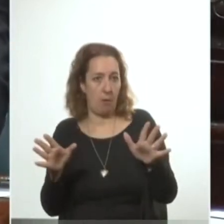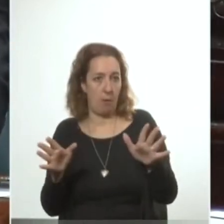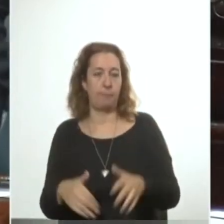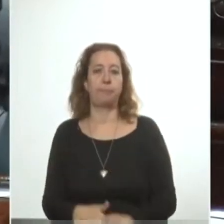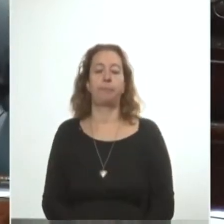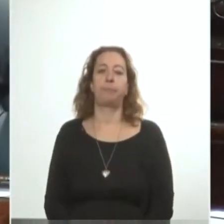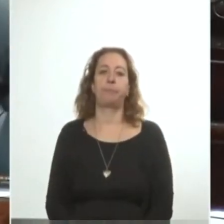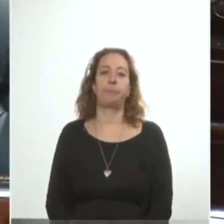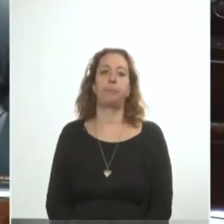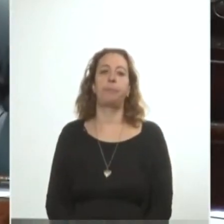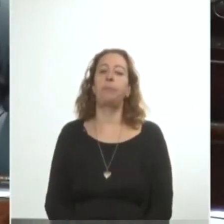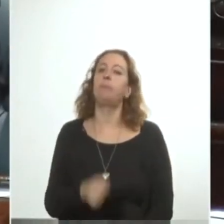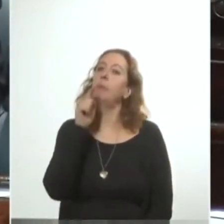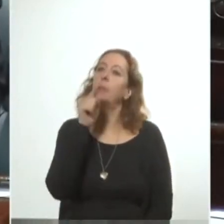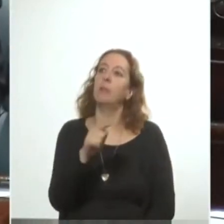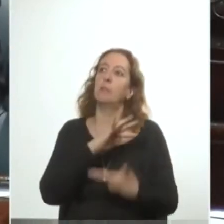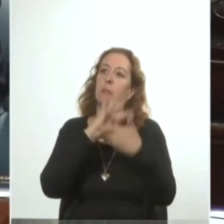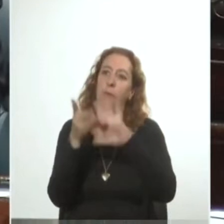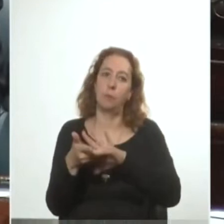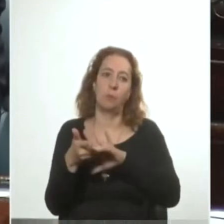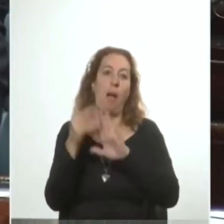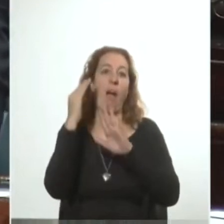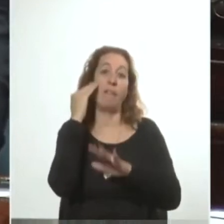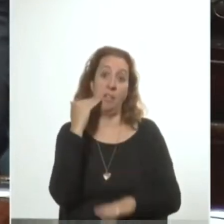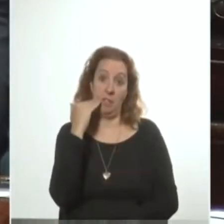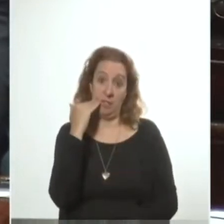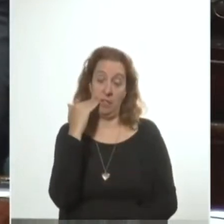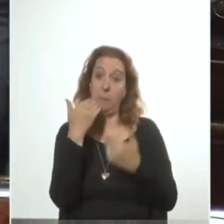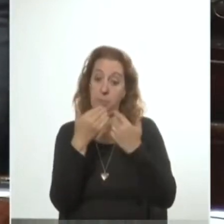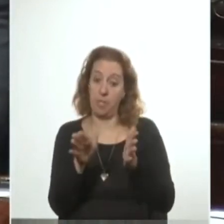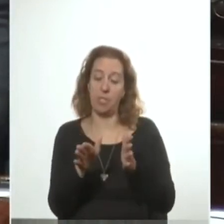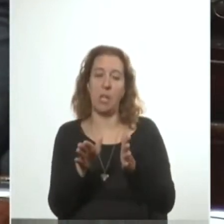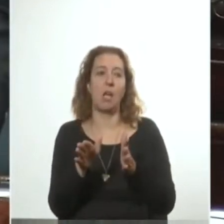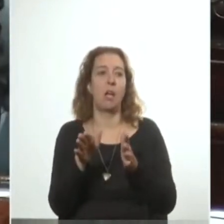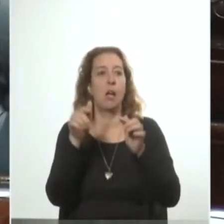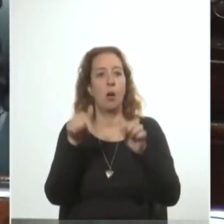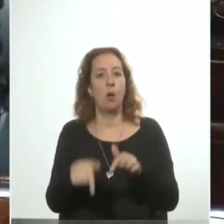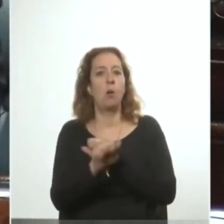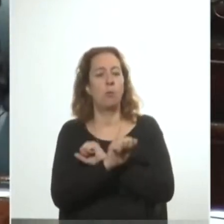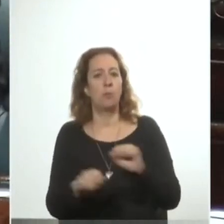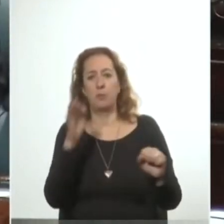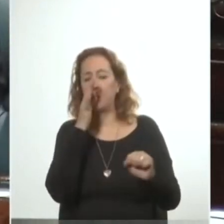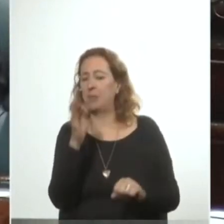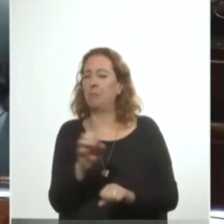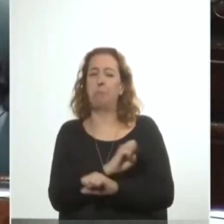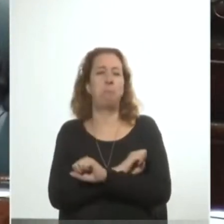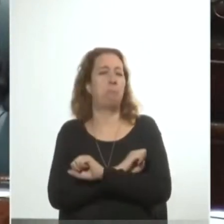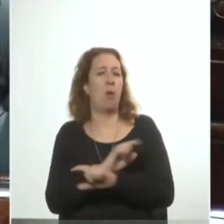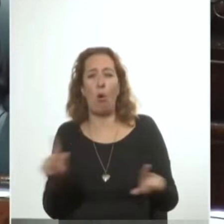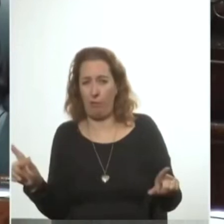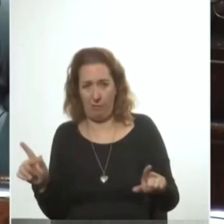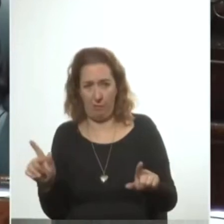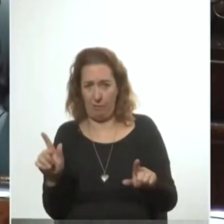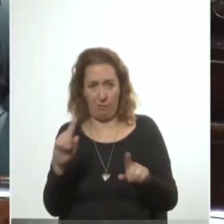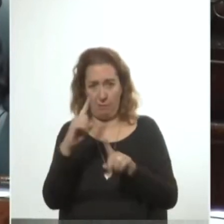nos espera. En ese clima se llega el mes de abril, del que hoy podemos decir fue el más negro de este medio siglo,